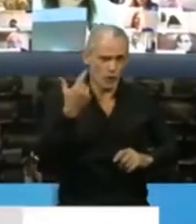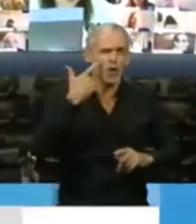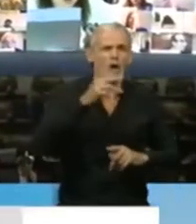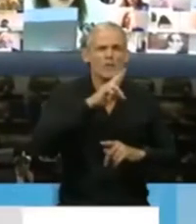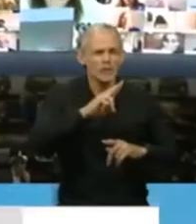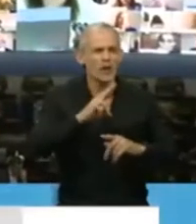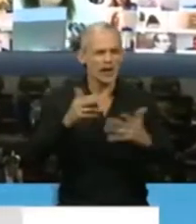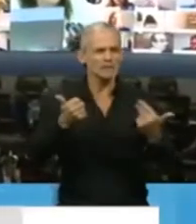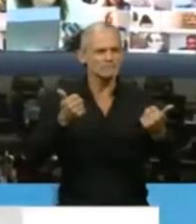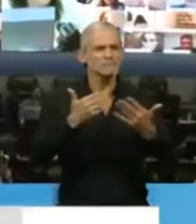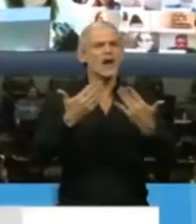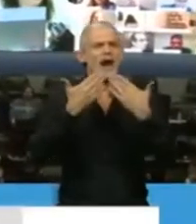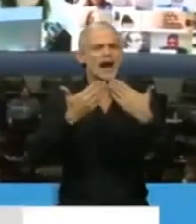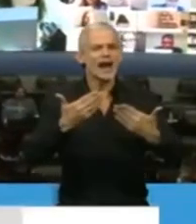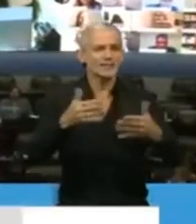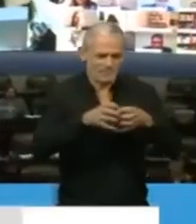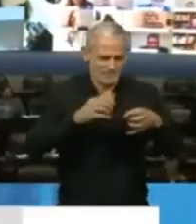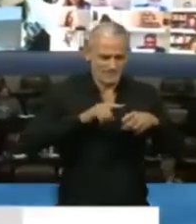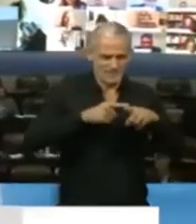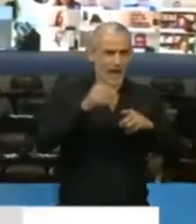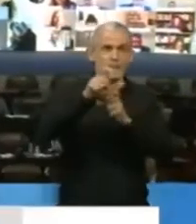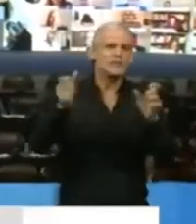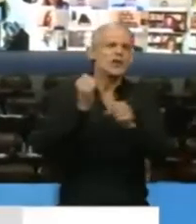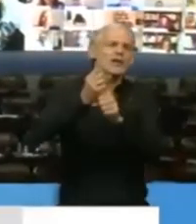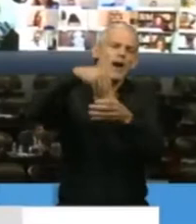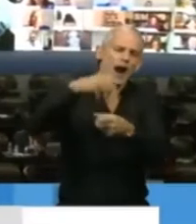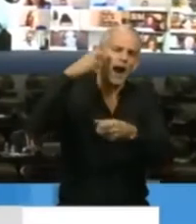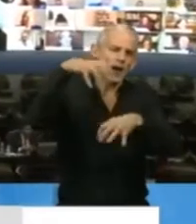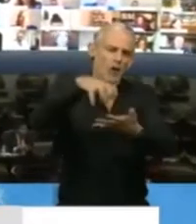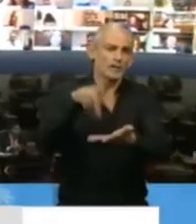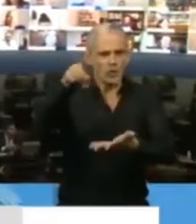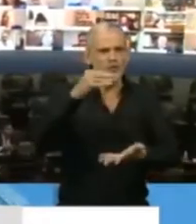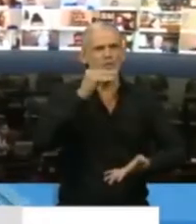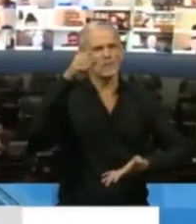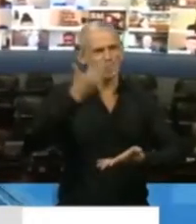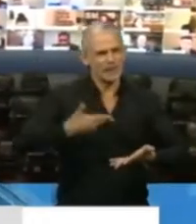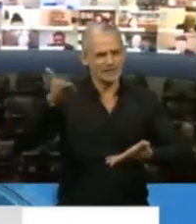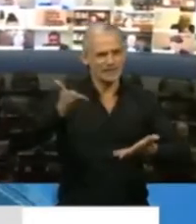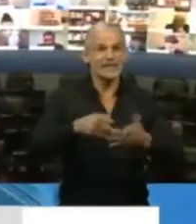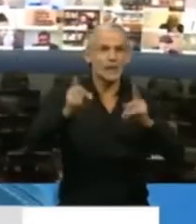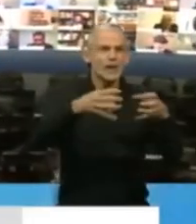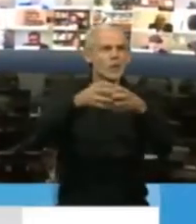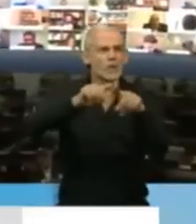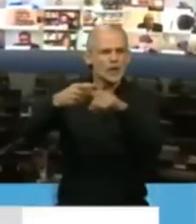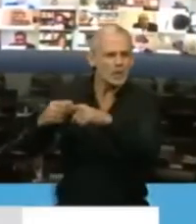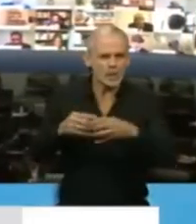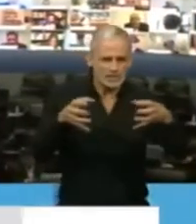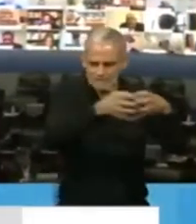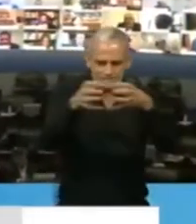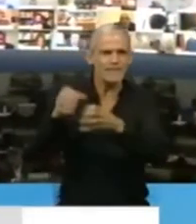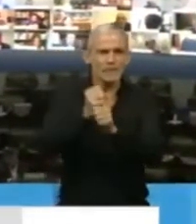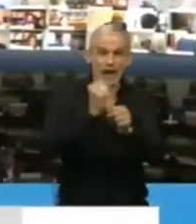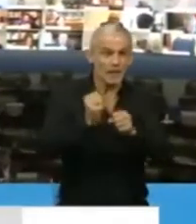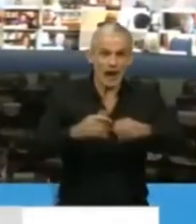básicamente en nombre de nuestro bloque al personal de la Cámara, a usted, a los distintos bloques que trabajaron en esto.